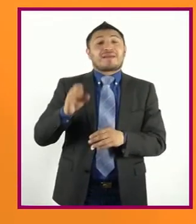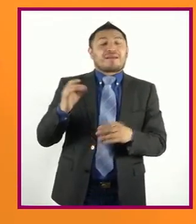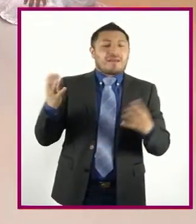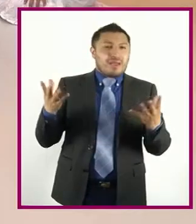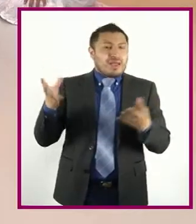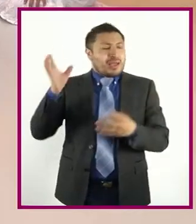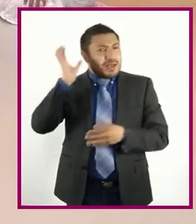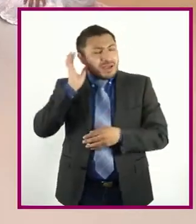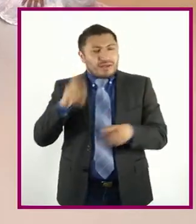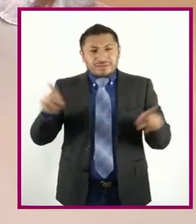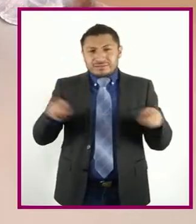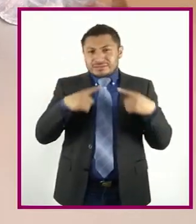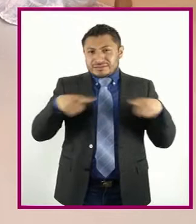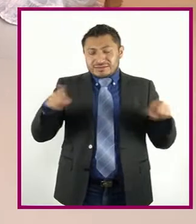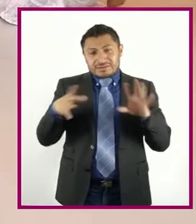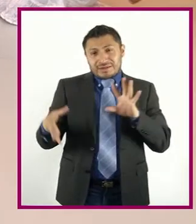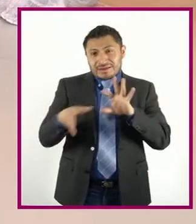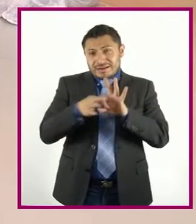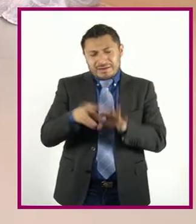la música Vamos a verlo